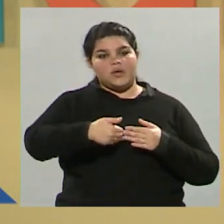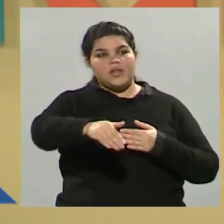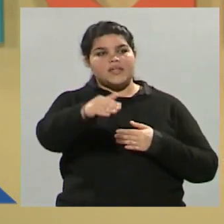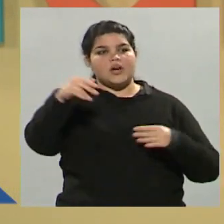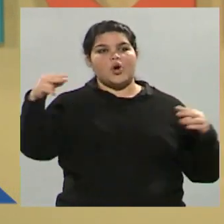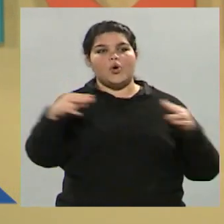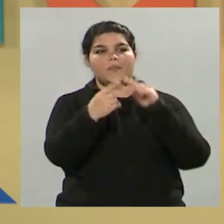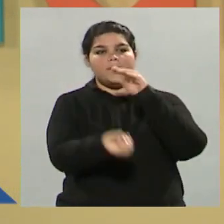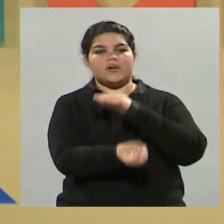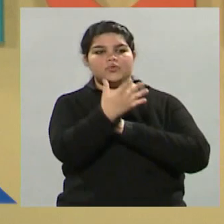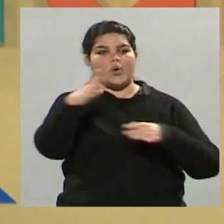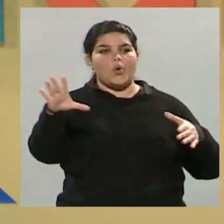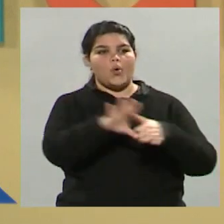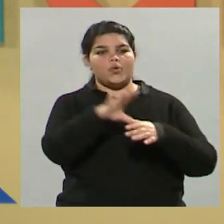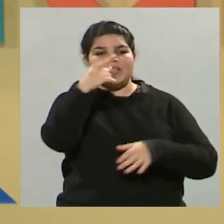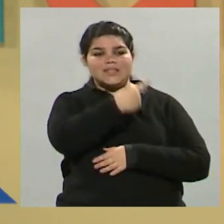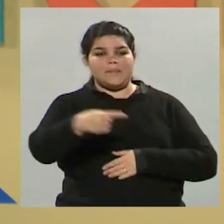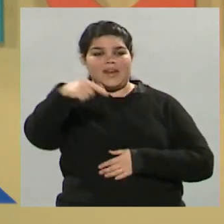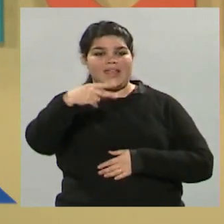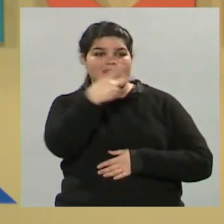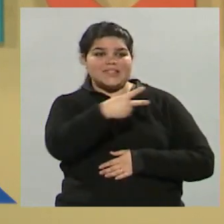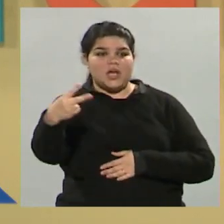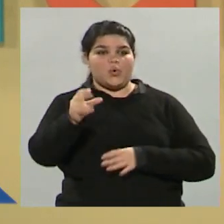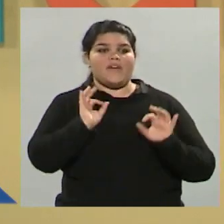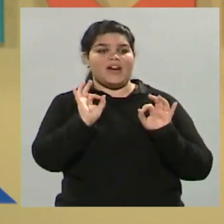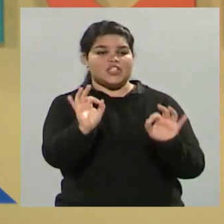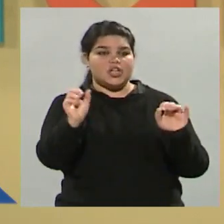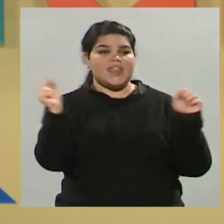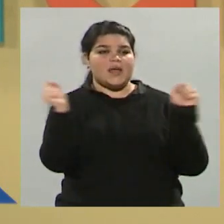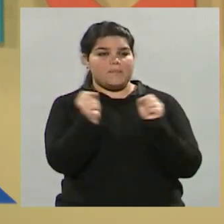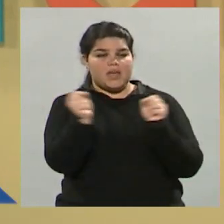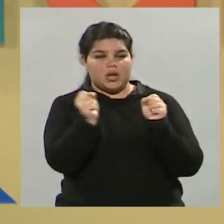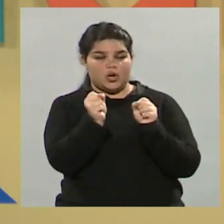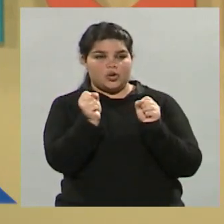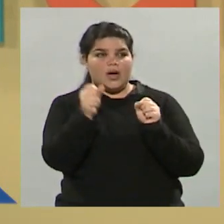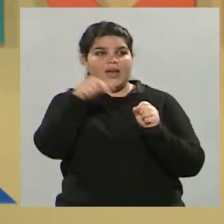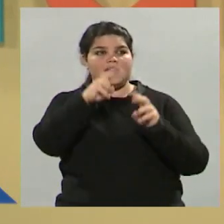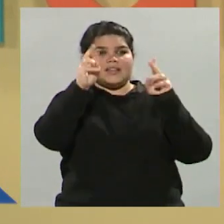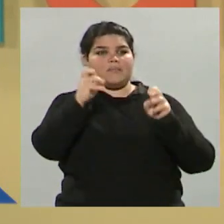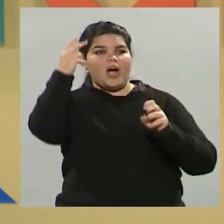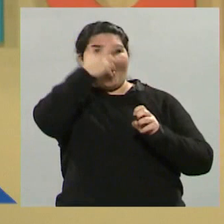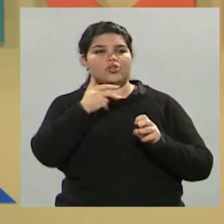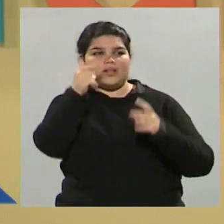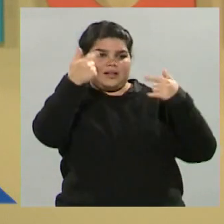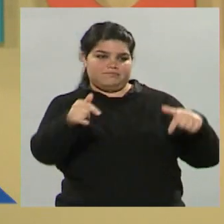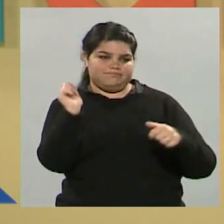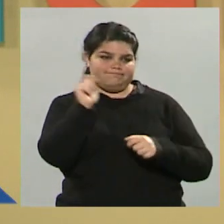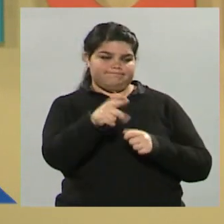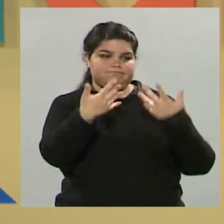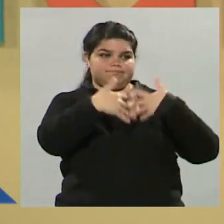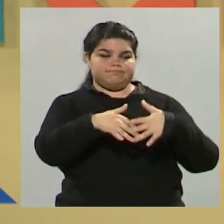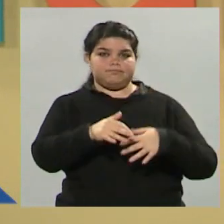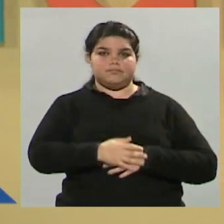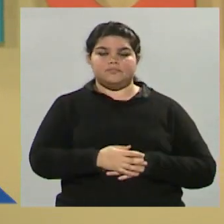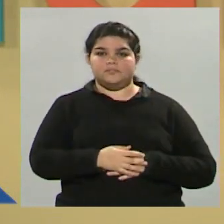a cabo la cumbre del Mercosur en esta semana que es la segunda de vacaciones de invierno. Con respecto sobre todo a la ocupación de hotelera y demás. Bien.